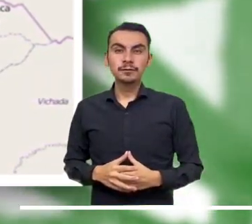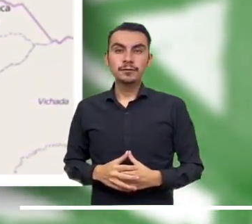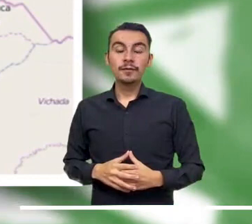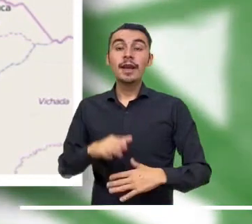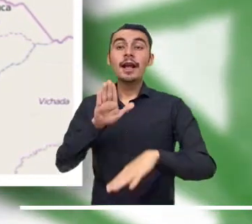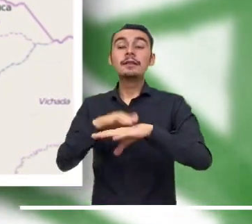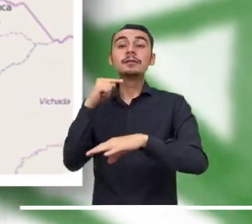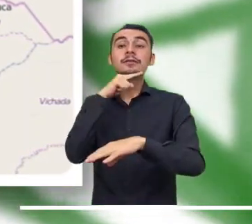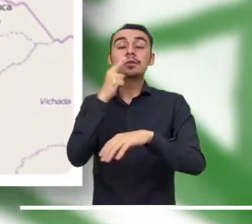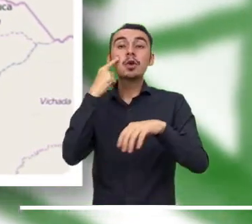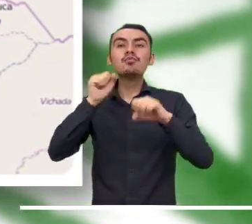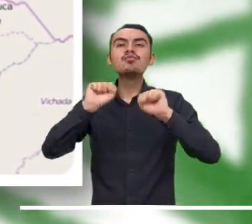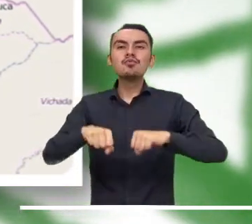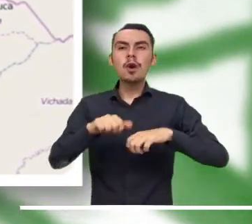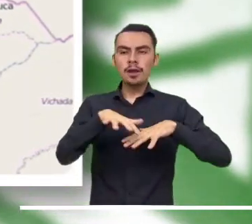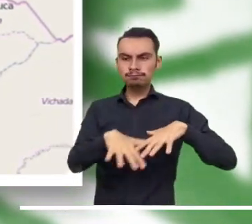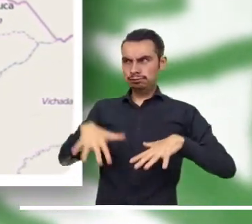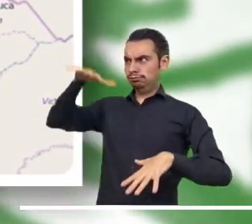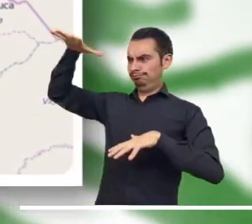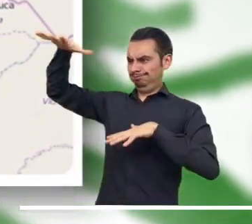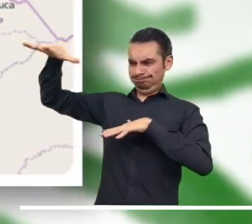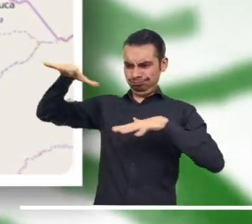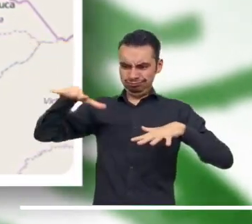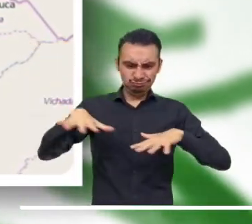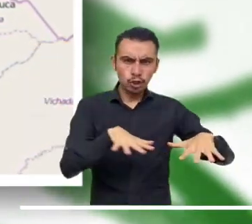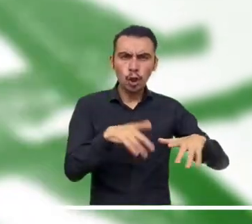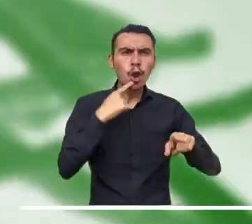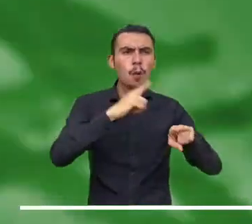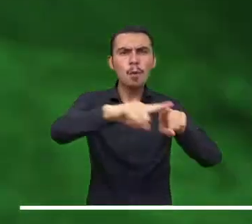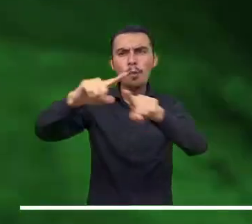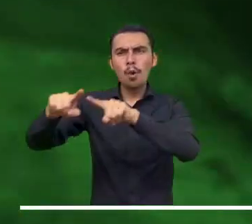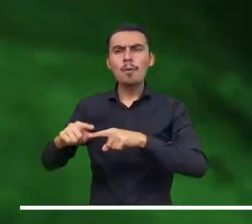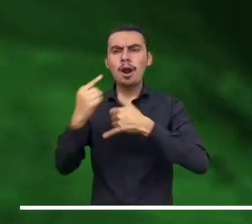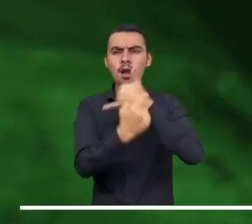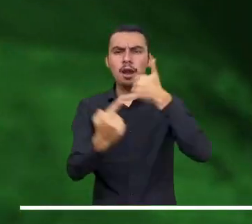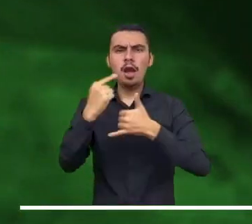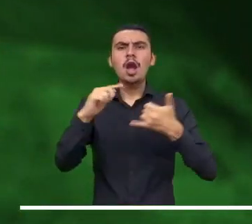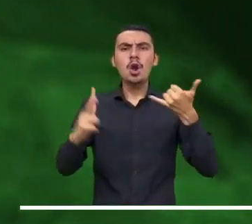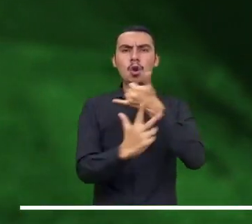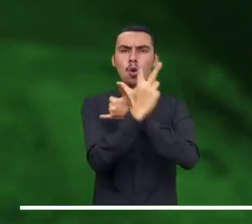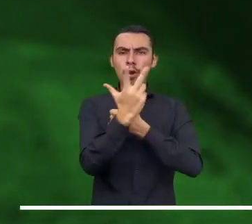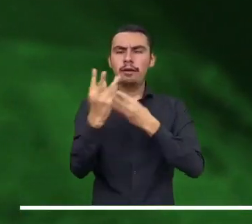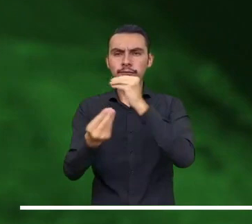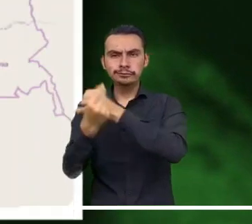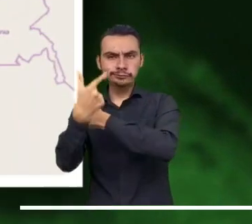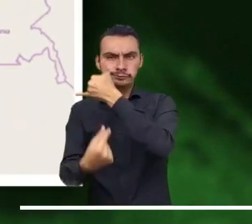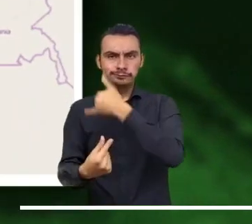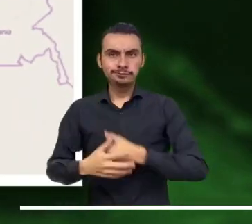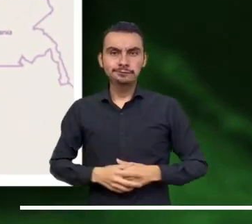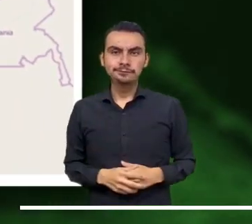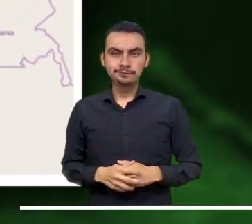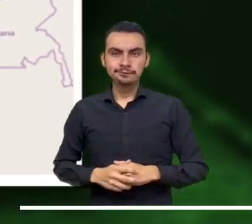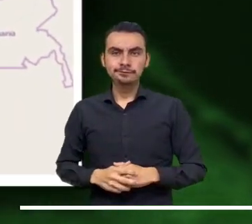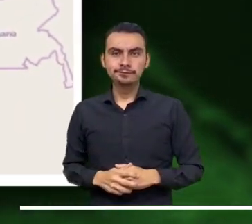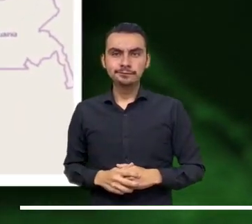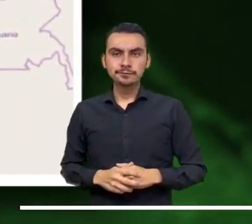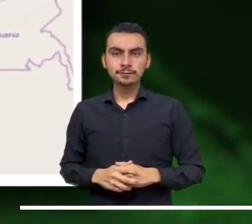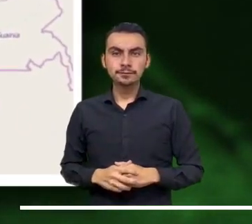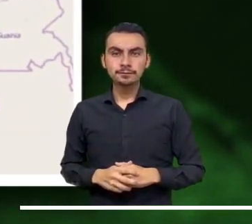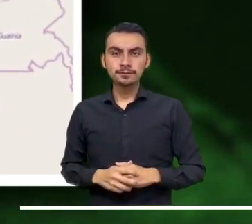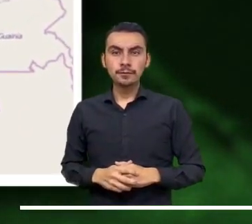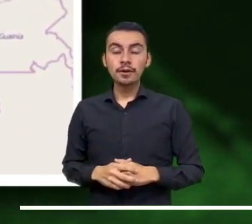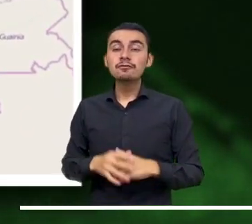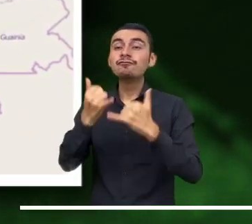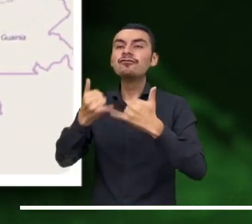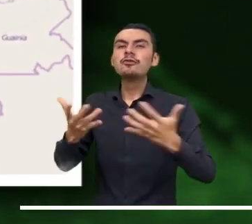incendios en la cobertura vegetal del agua gira. Alerta roja por probabilidad de deslizamientos en Nariño, Valle del Cauca, la región